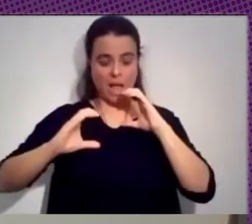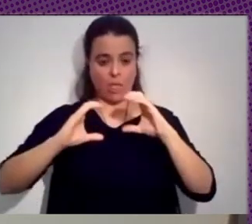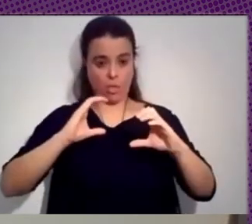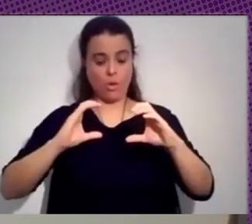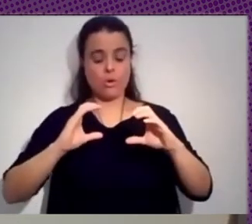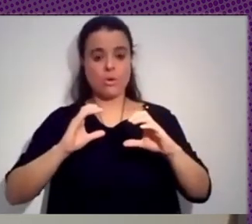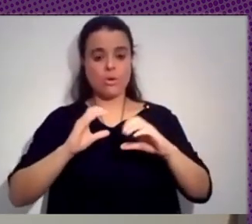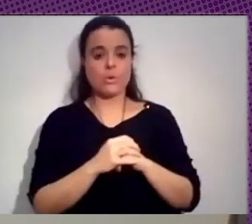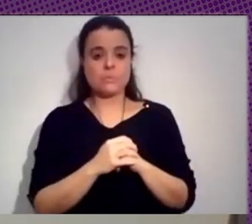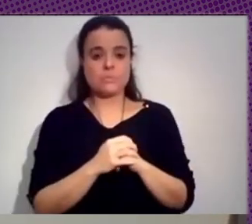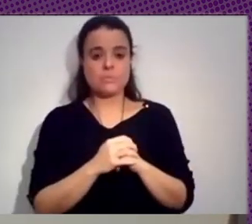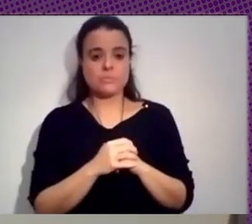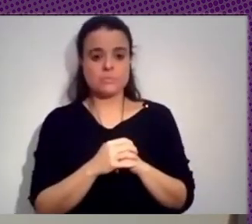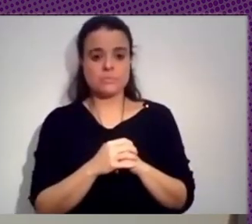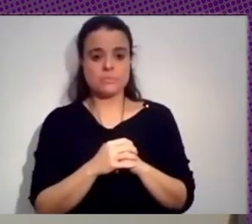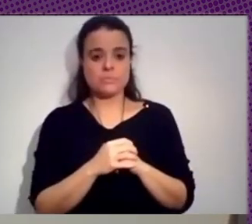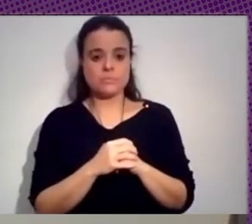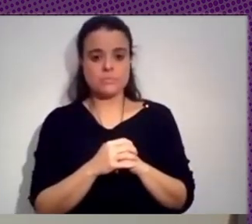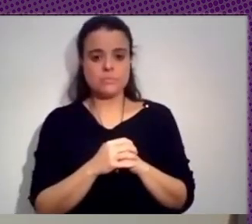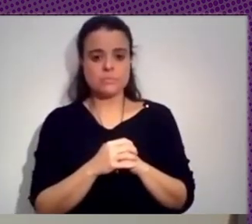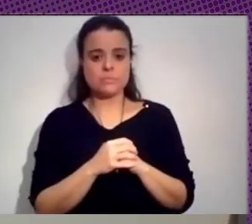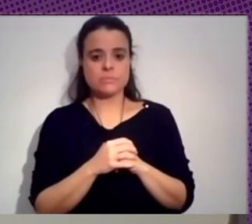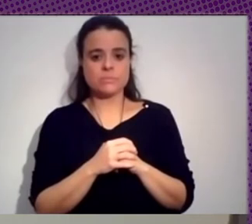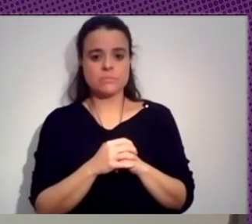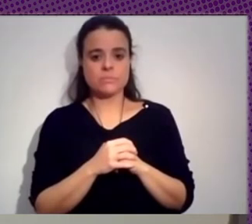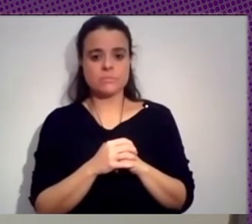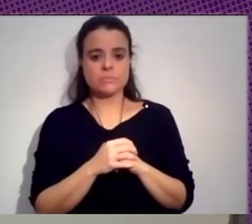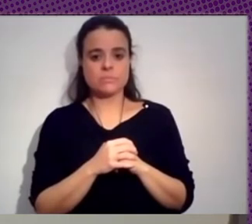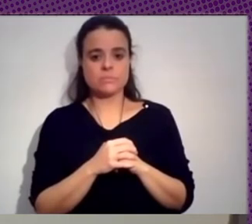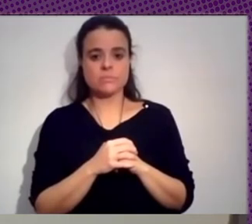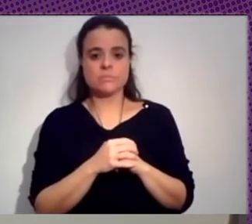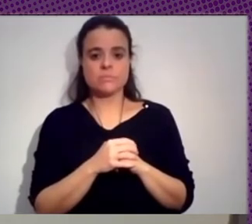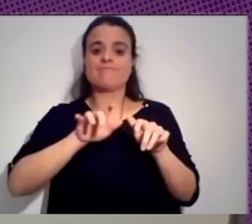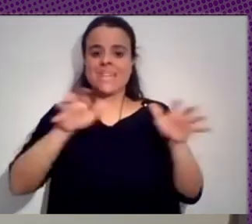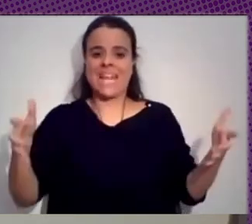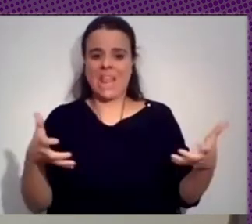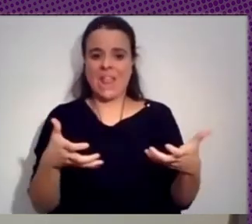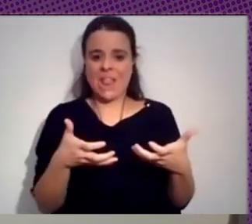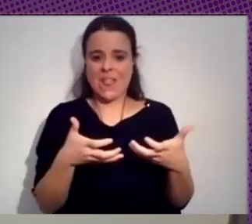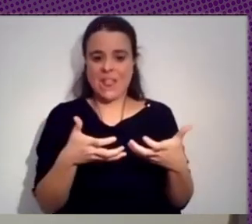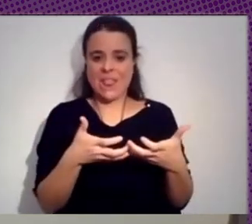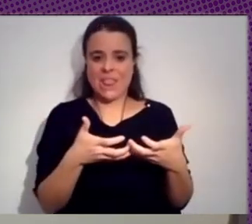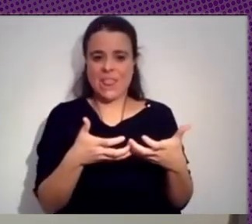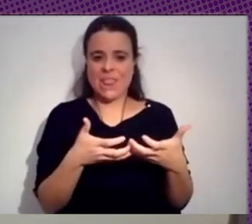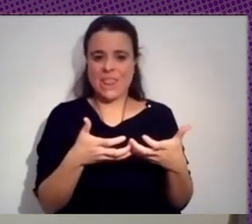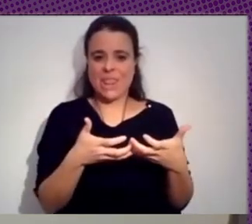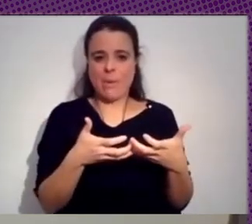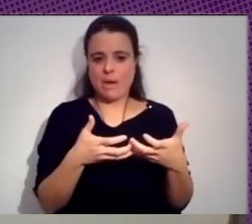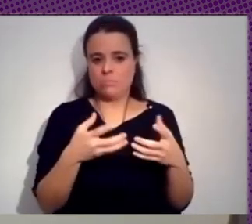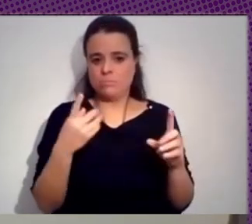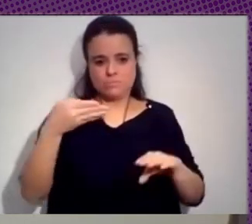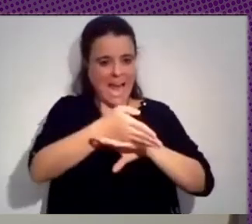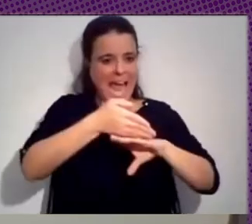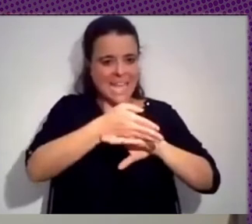con que tenemos que lidiar es quizás no con la caza de un ciberactor específicamente que hace ataques, sino con la identificación y caza